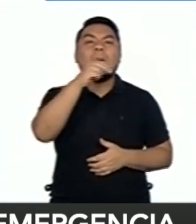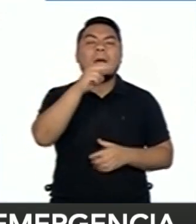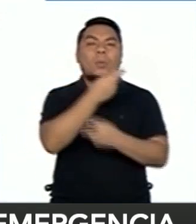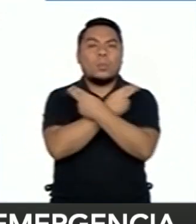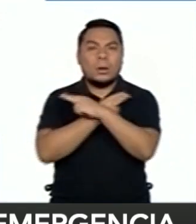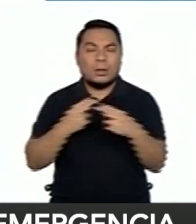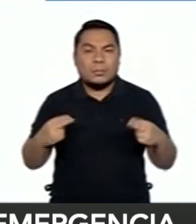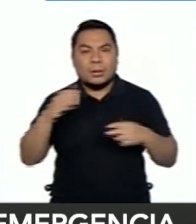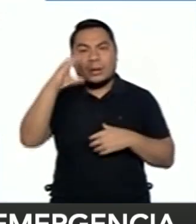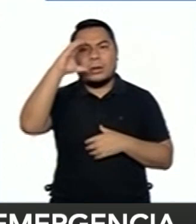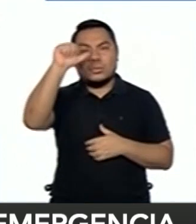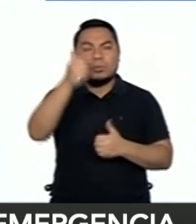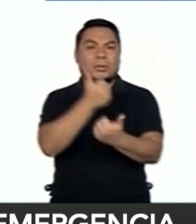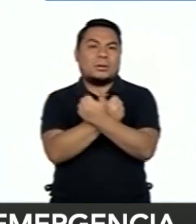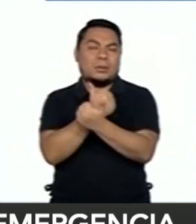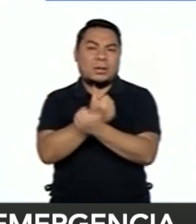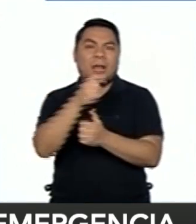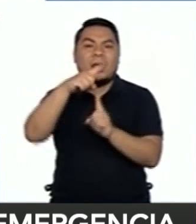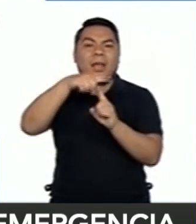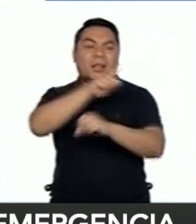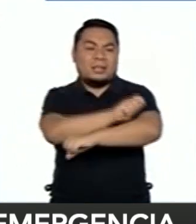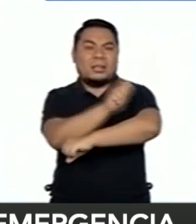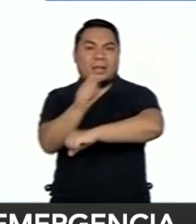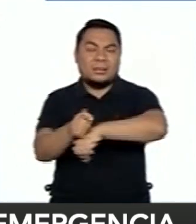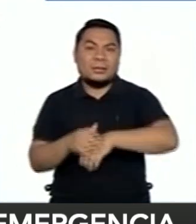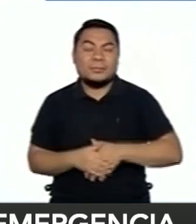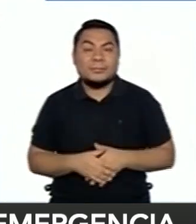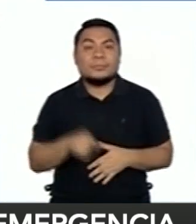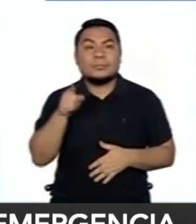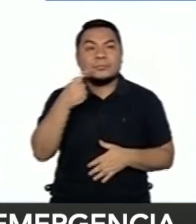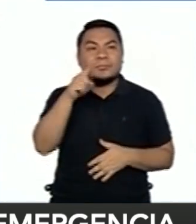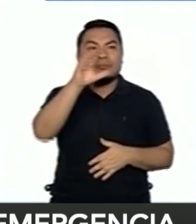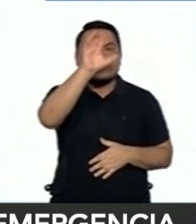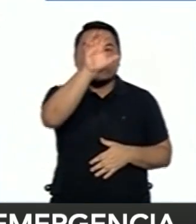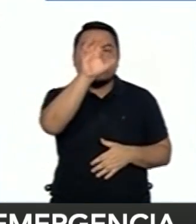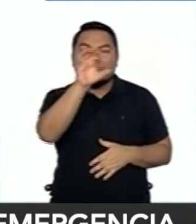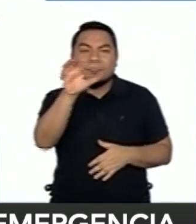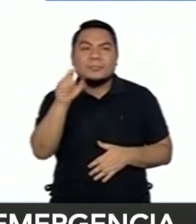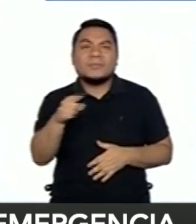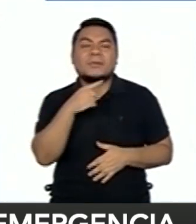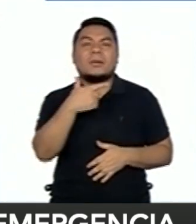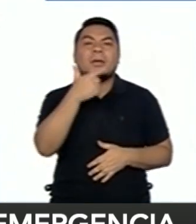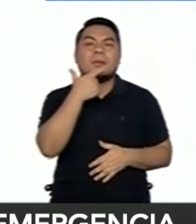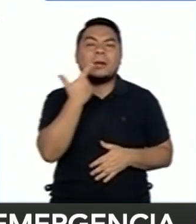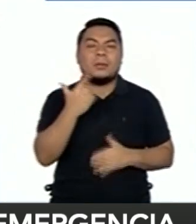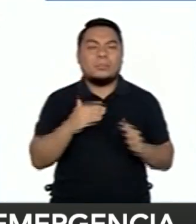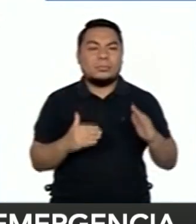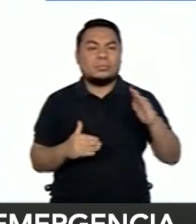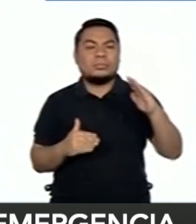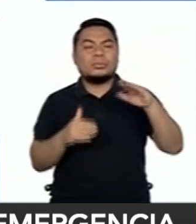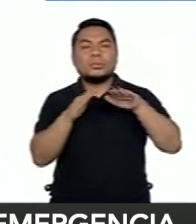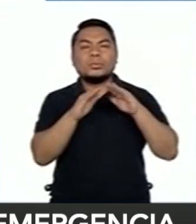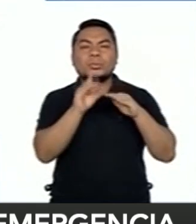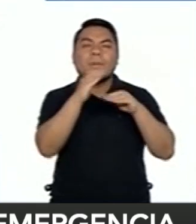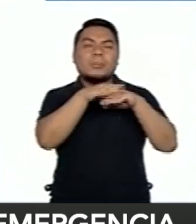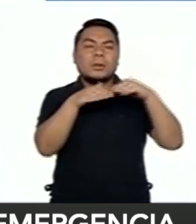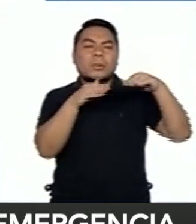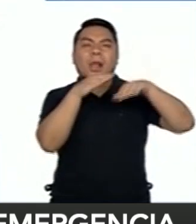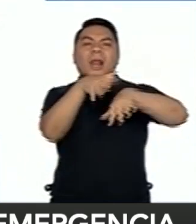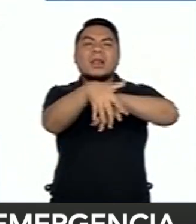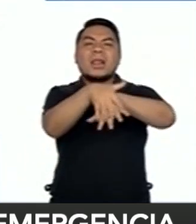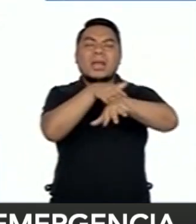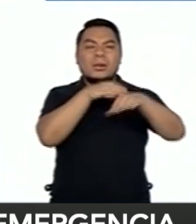Ayacucho, Moquehuitán. Entonces, con diferentes matices, porque Madre de Dios ya está un poco